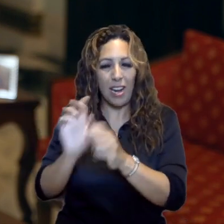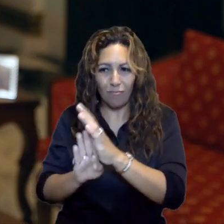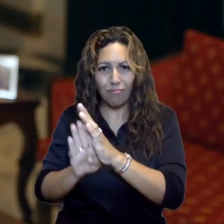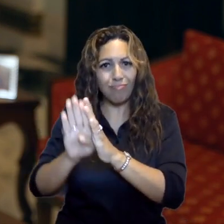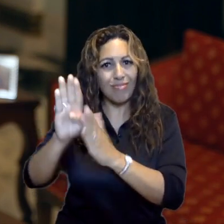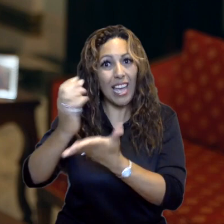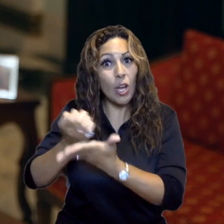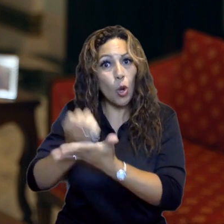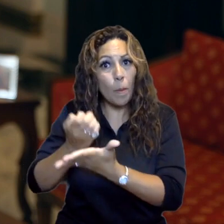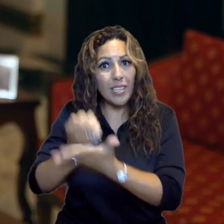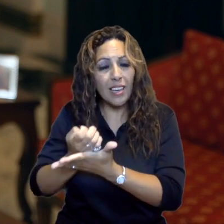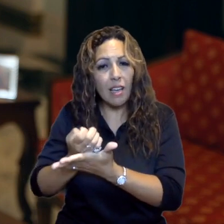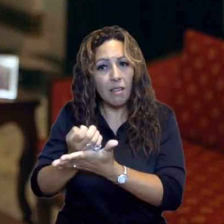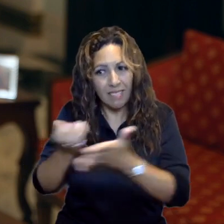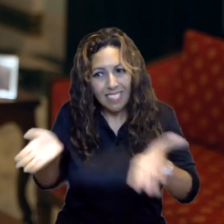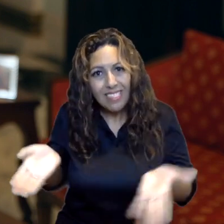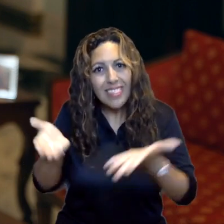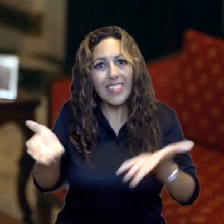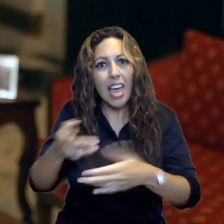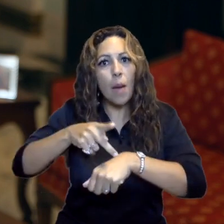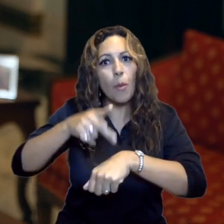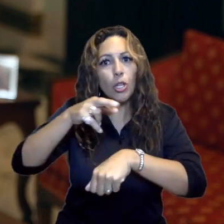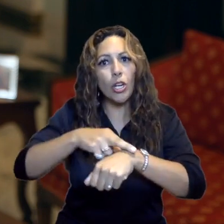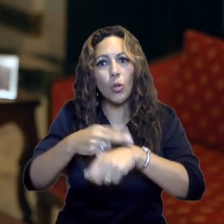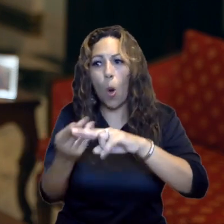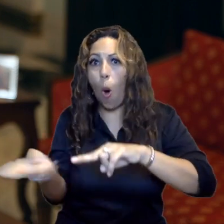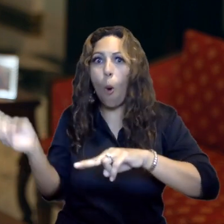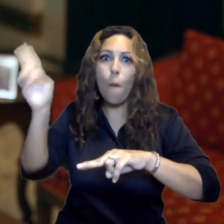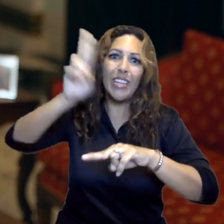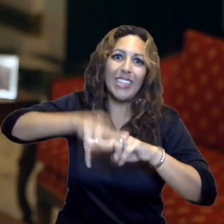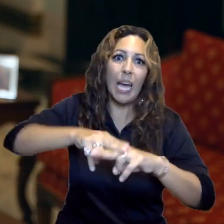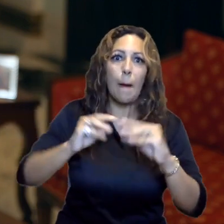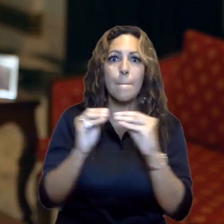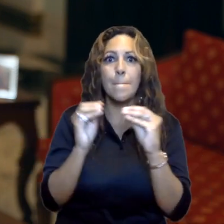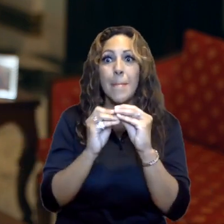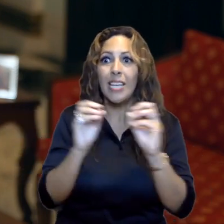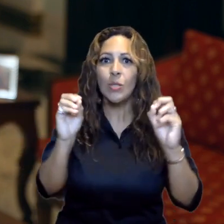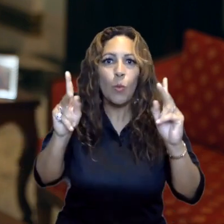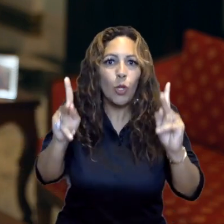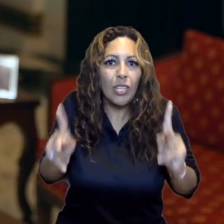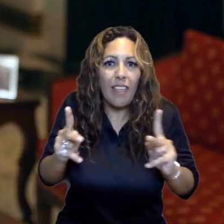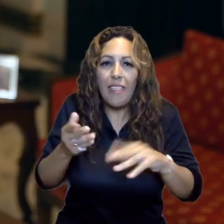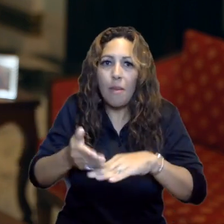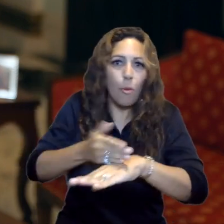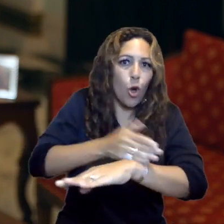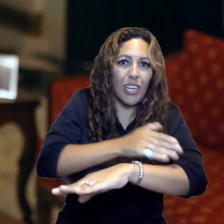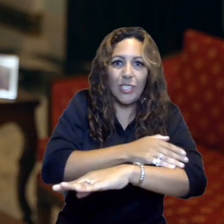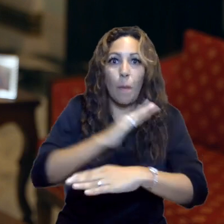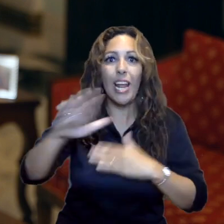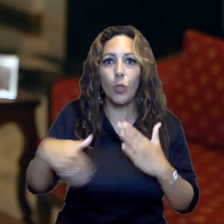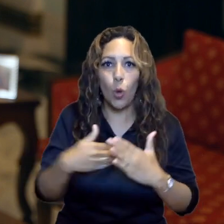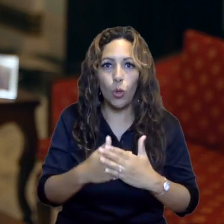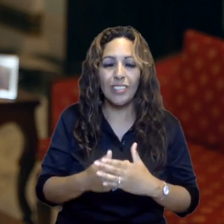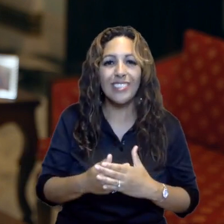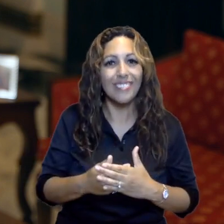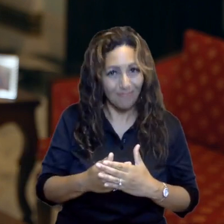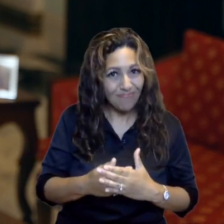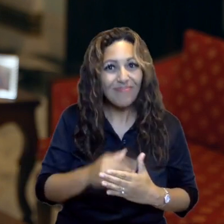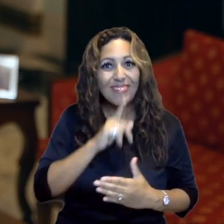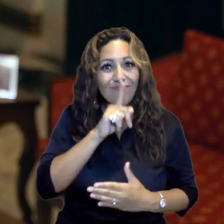para hacer crecer la economía, promover a Puerto Rico y aumentar las oportunidades de progreso para todas y todos.